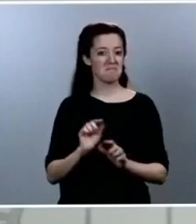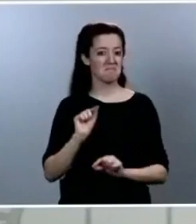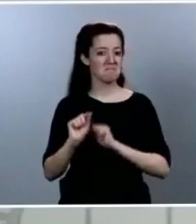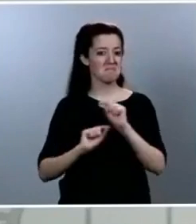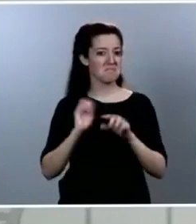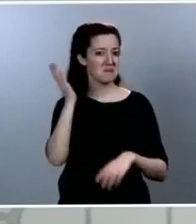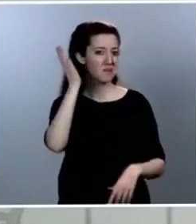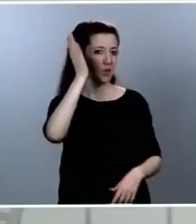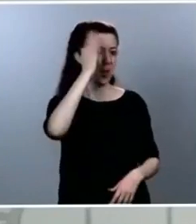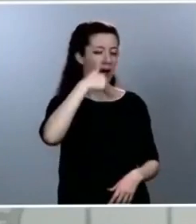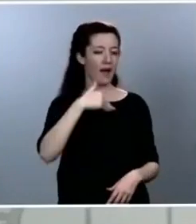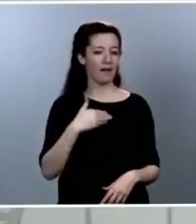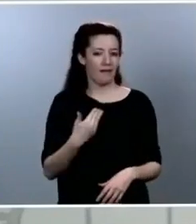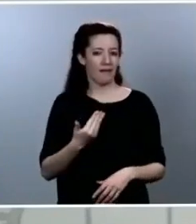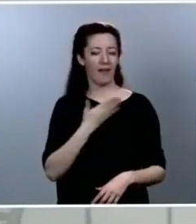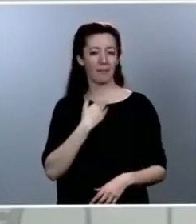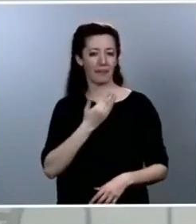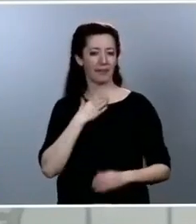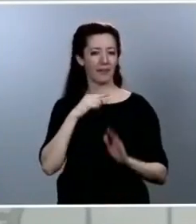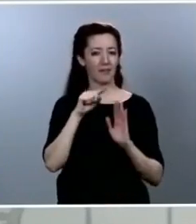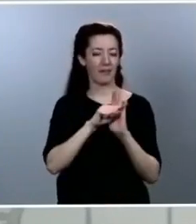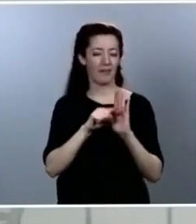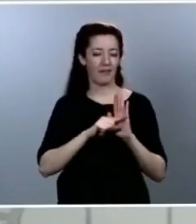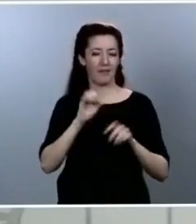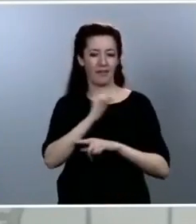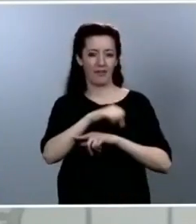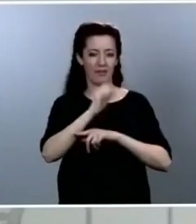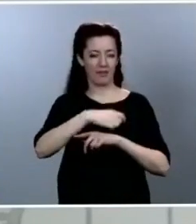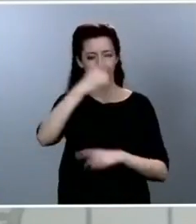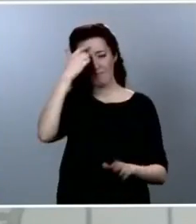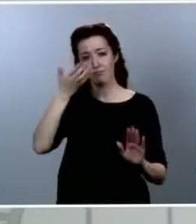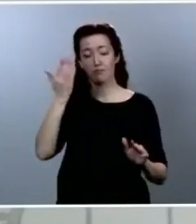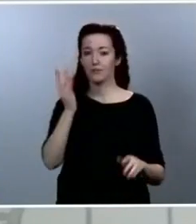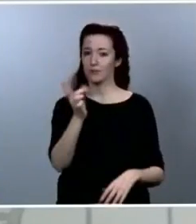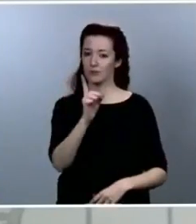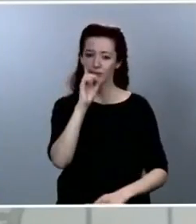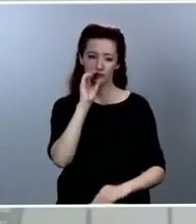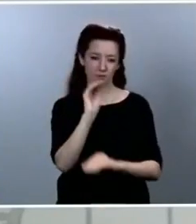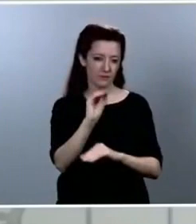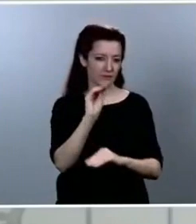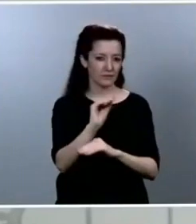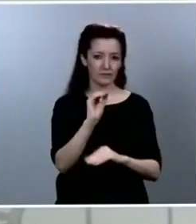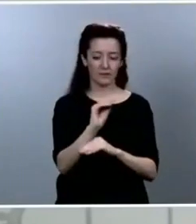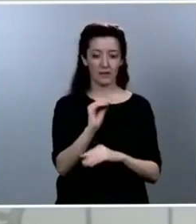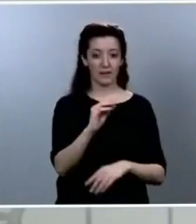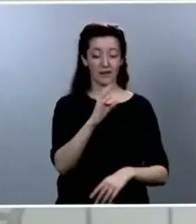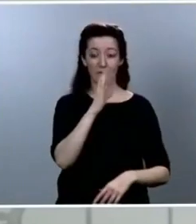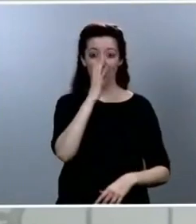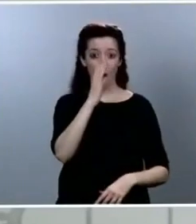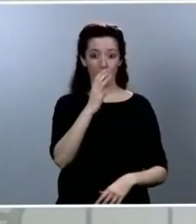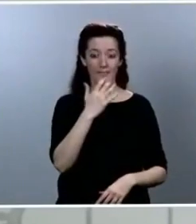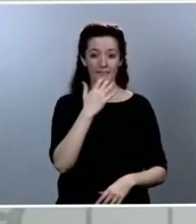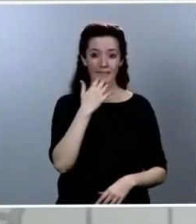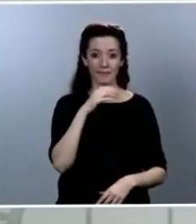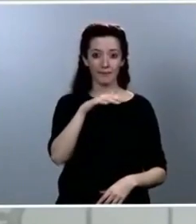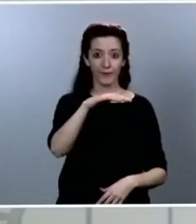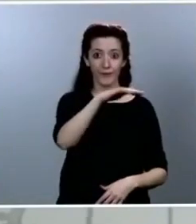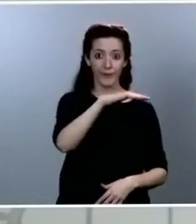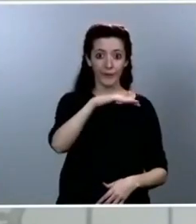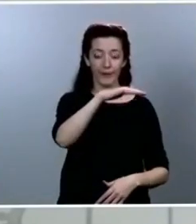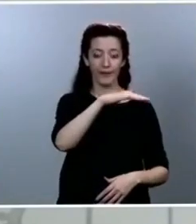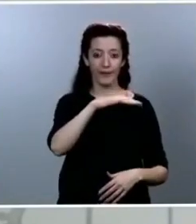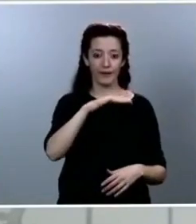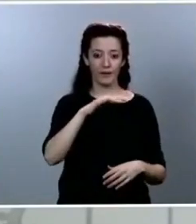contenerse por su bien y el bien de los demás. Porque si uno se precipitase o cayera, no sólo se lastimaría a él, sino que podría